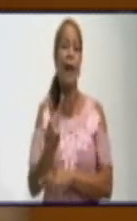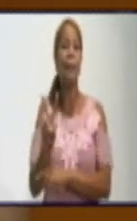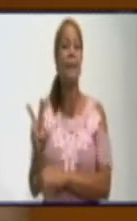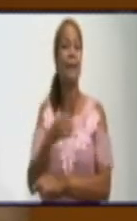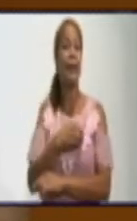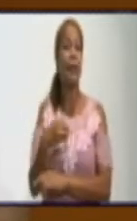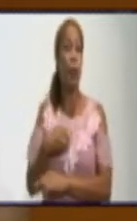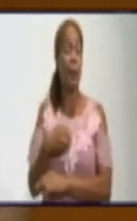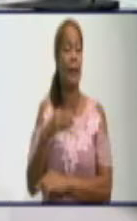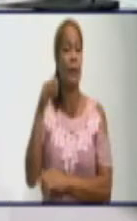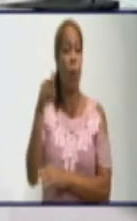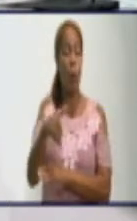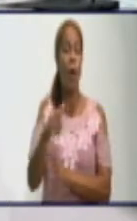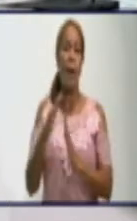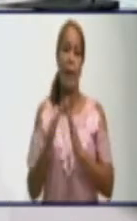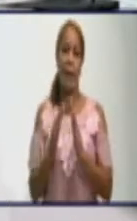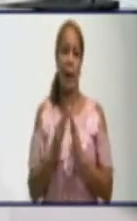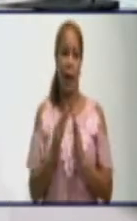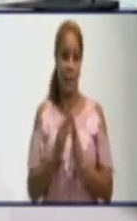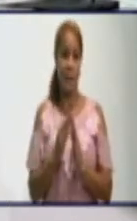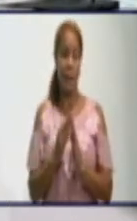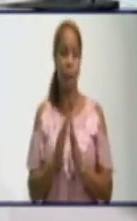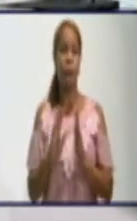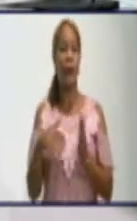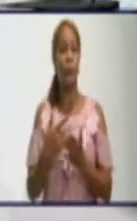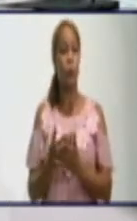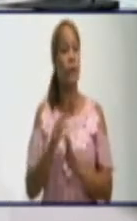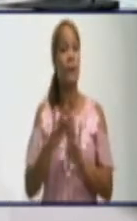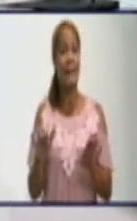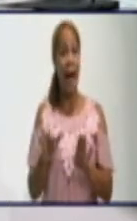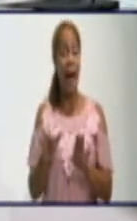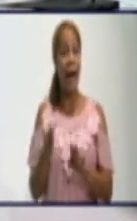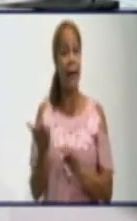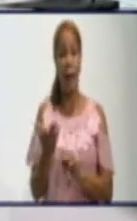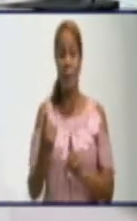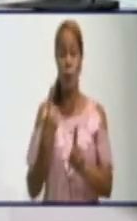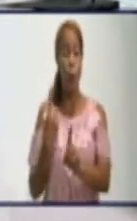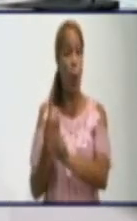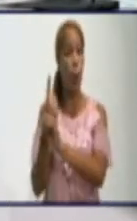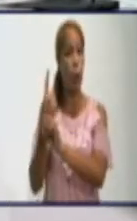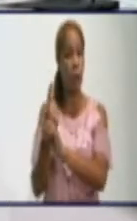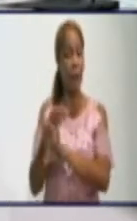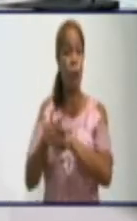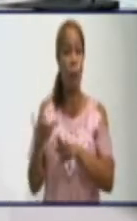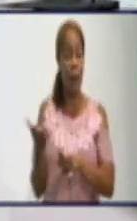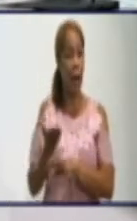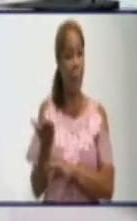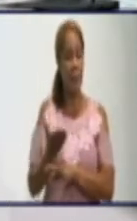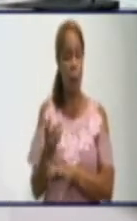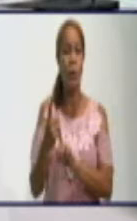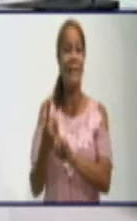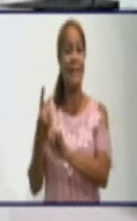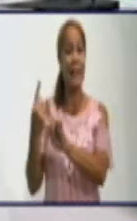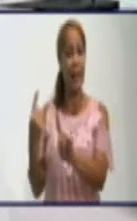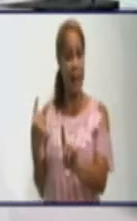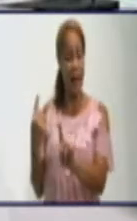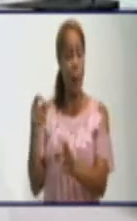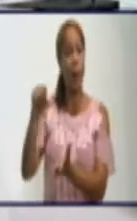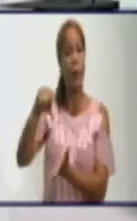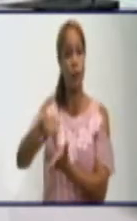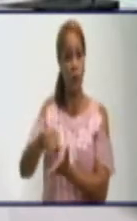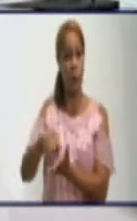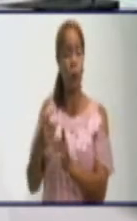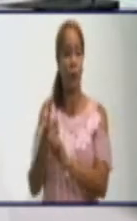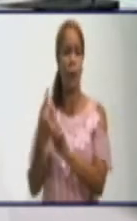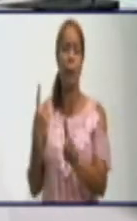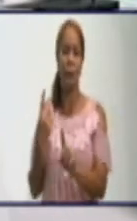aislamiento oportuno de los casos, de todos los contactos. Se aíslan todos los contactos de casos sospechosos que se levantan a diario. Es decir, que